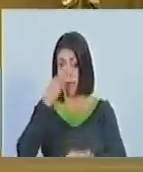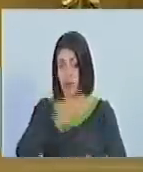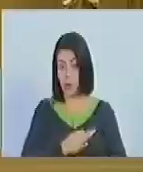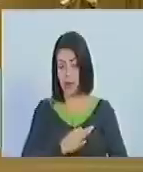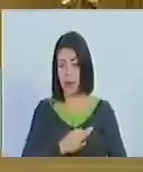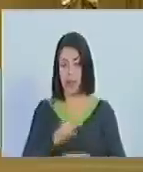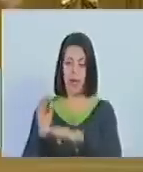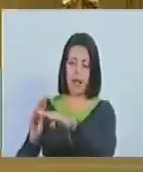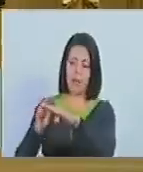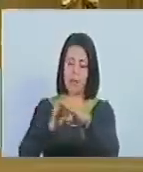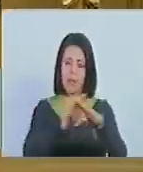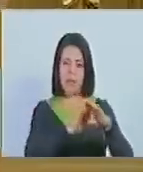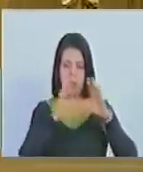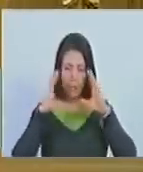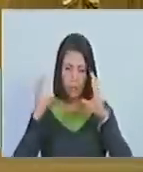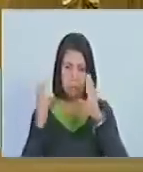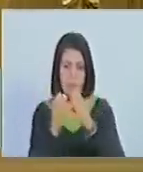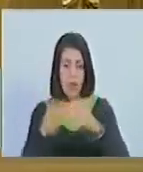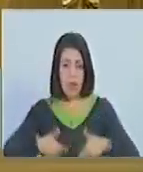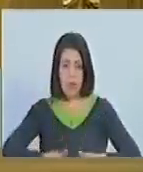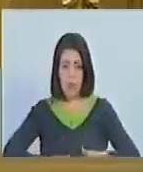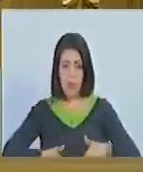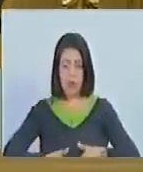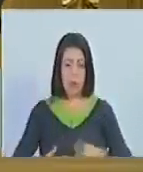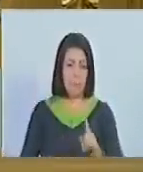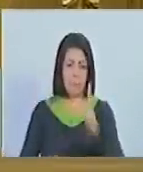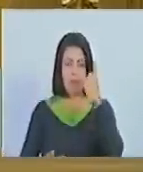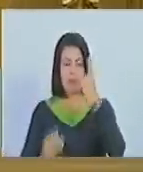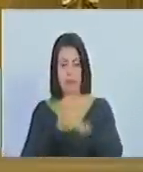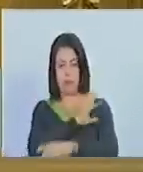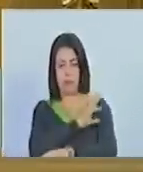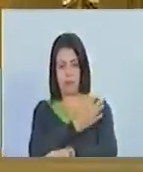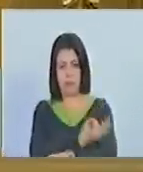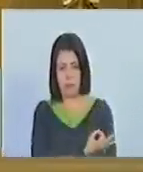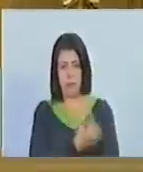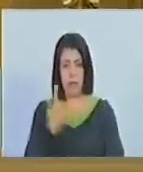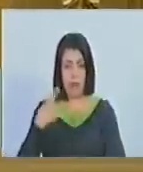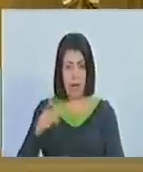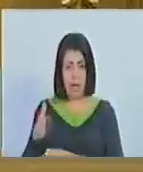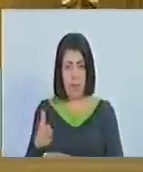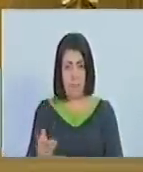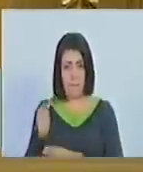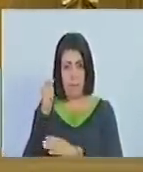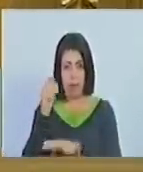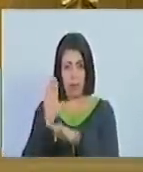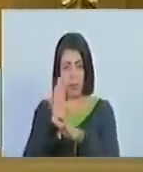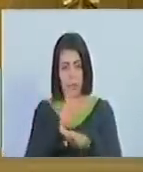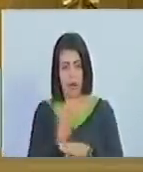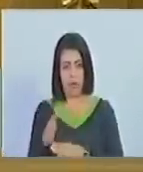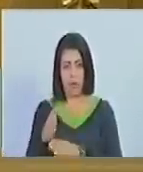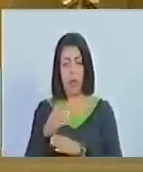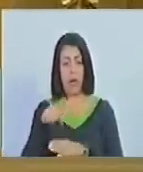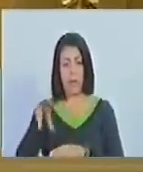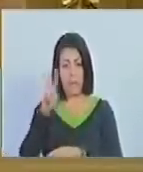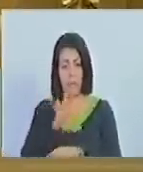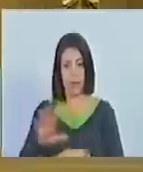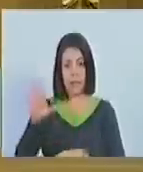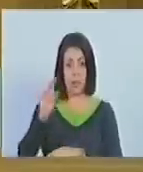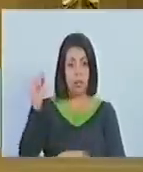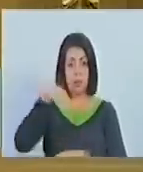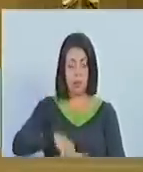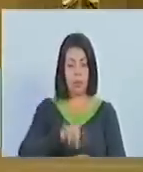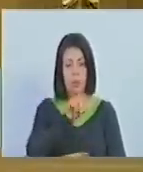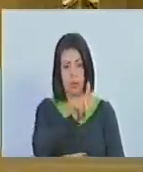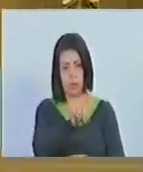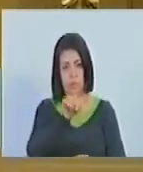nos convoca a centrar nuestros esfuerzos en la principal fortaleza de que tiene la pesca y la acupuntura en Venezuela los más